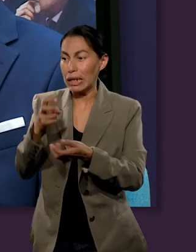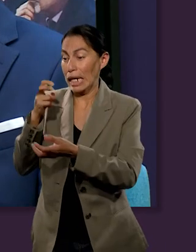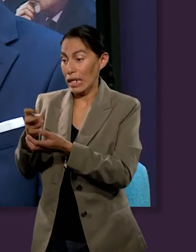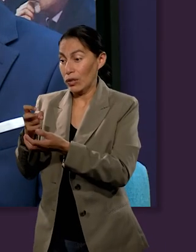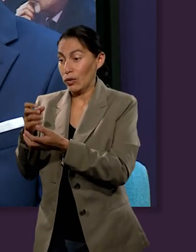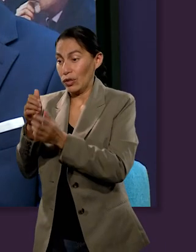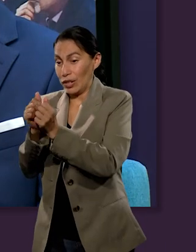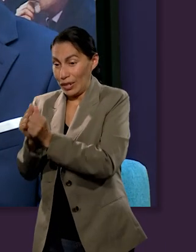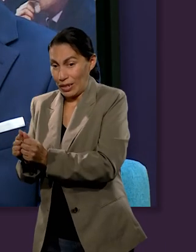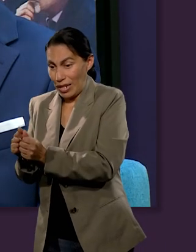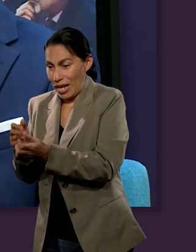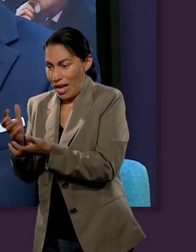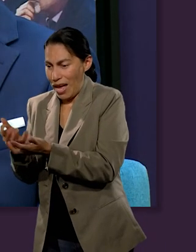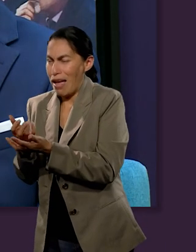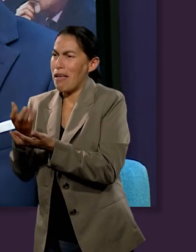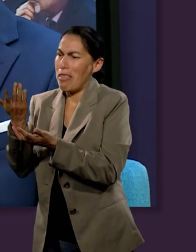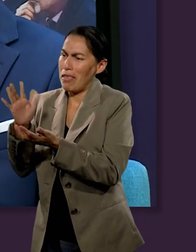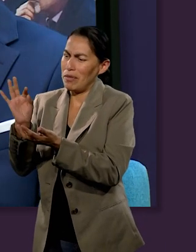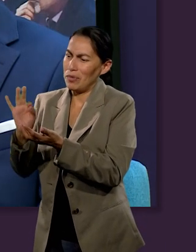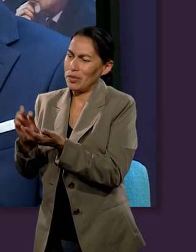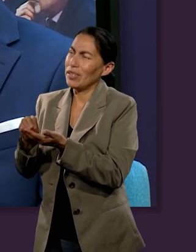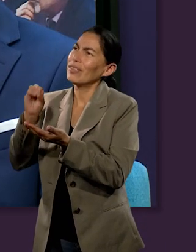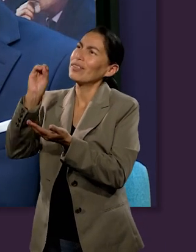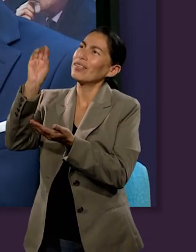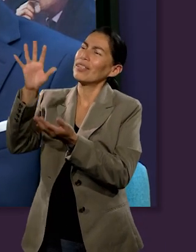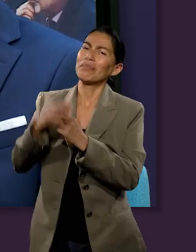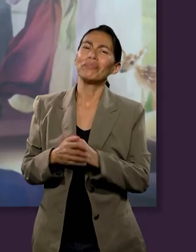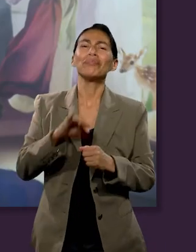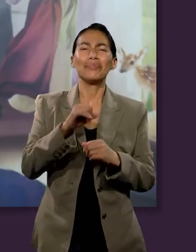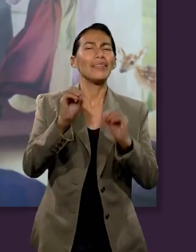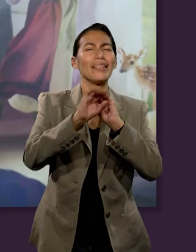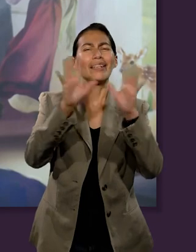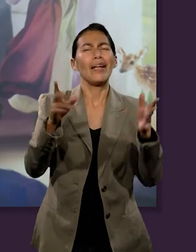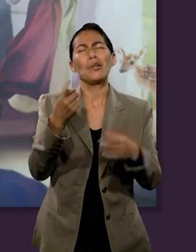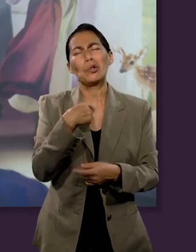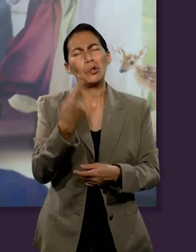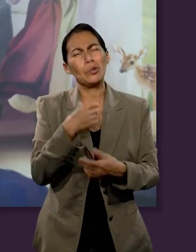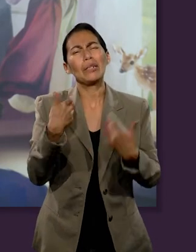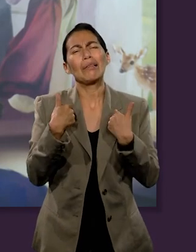¿Chicos? Sí, yo creo que es correcto porque es justamente allí donde